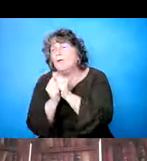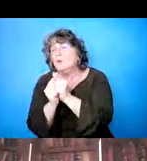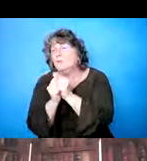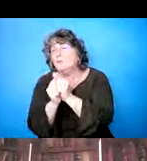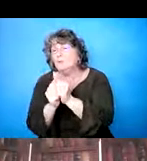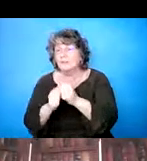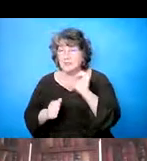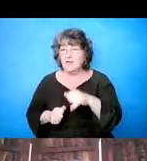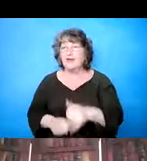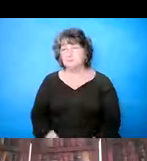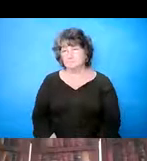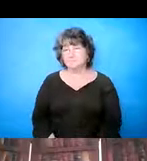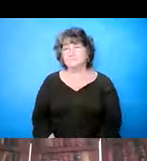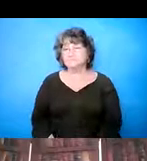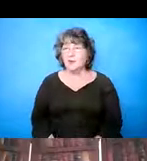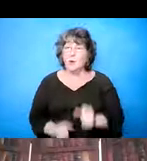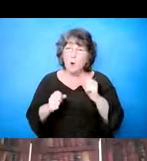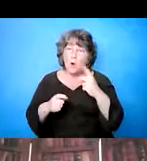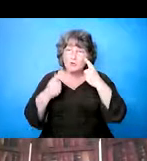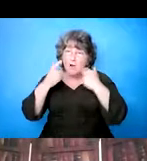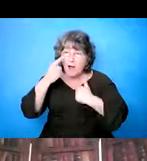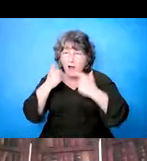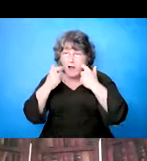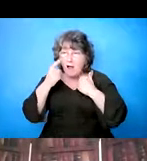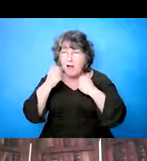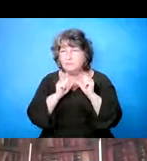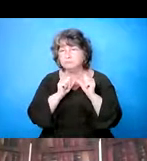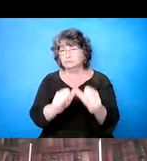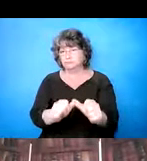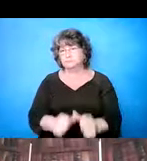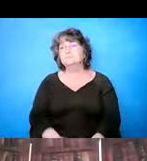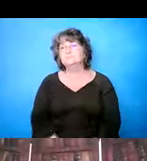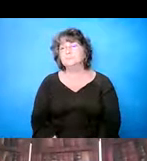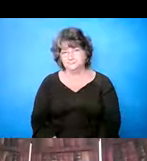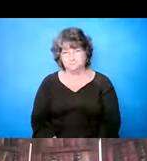está cerca a ustedes siempre. La próxima diapositiva, por favor.